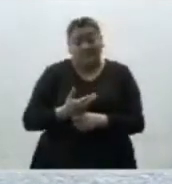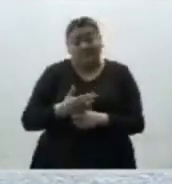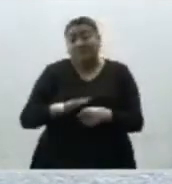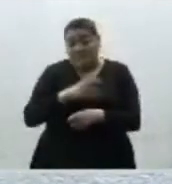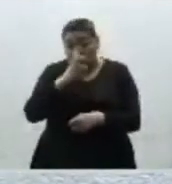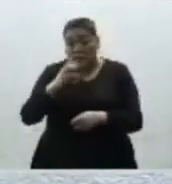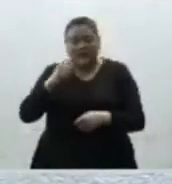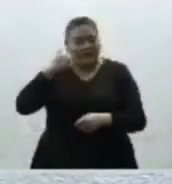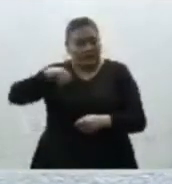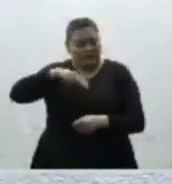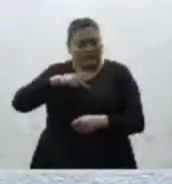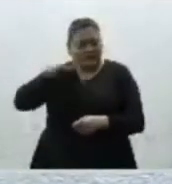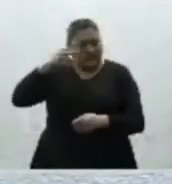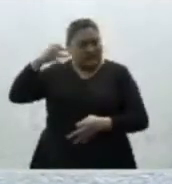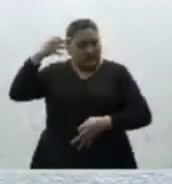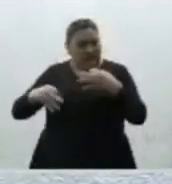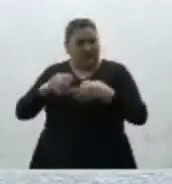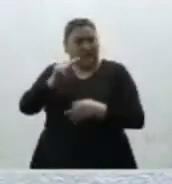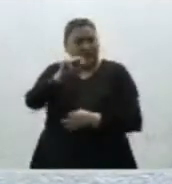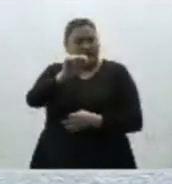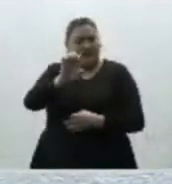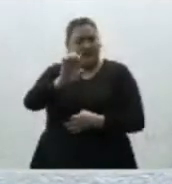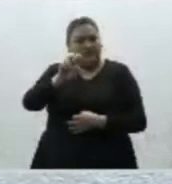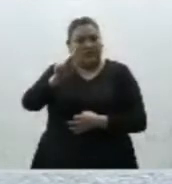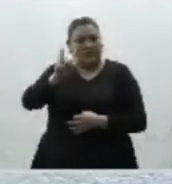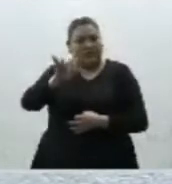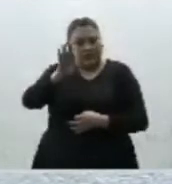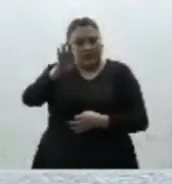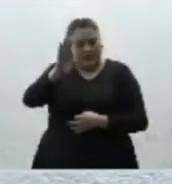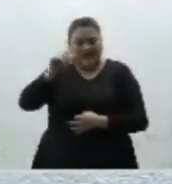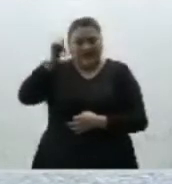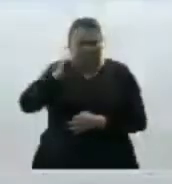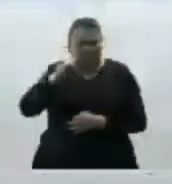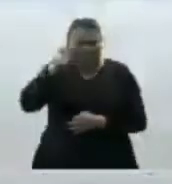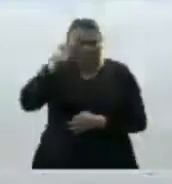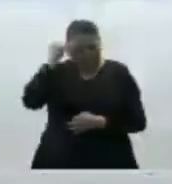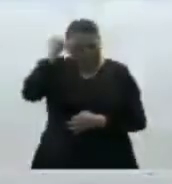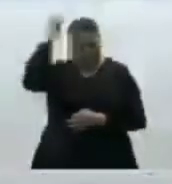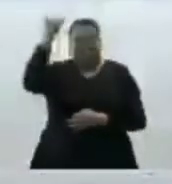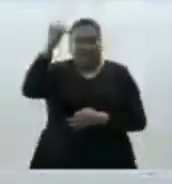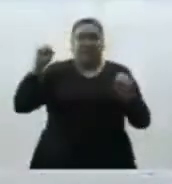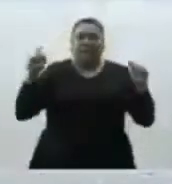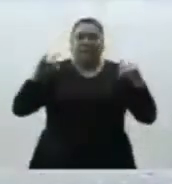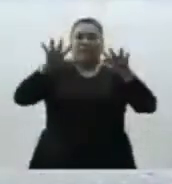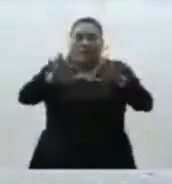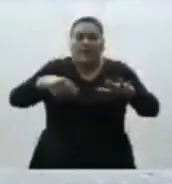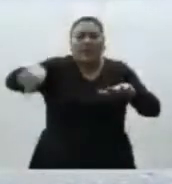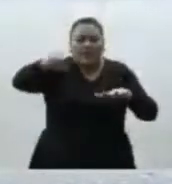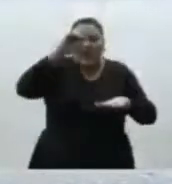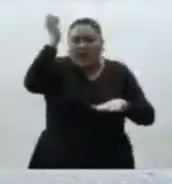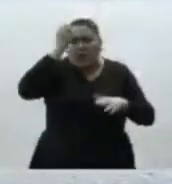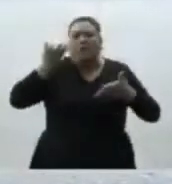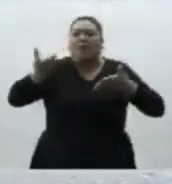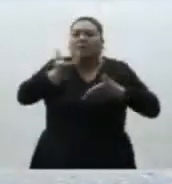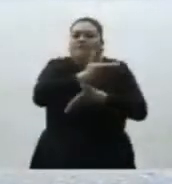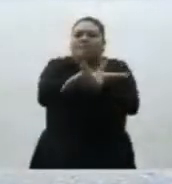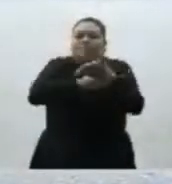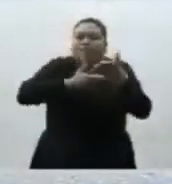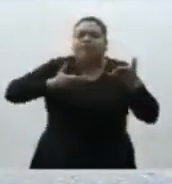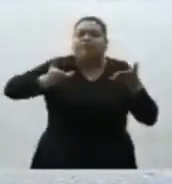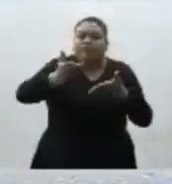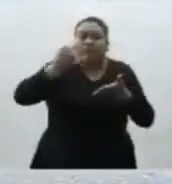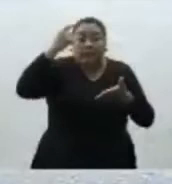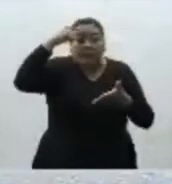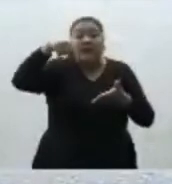el Tribunal Electoral del Poder Judicial de la Federación propicia este espacio para la discusión de ideas y ejercicios de